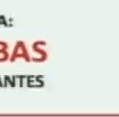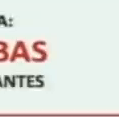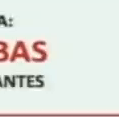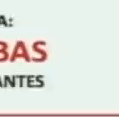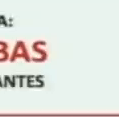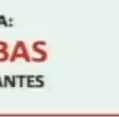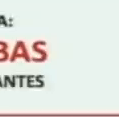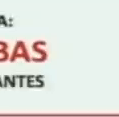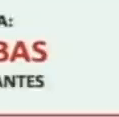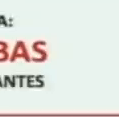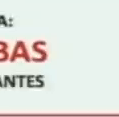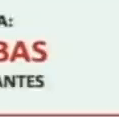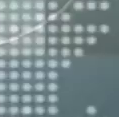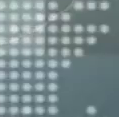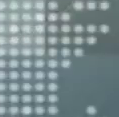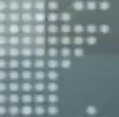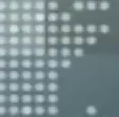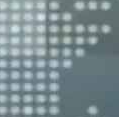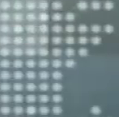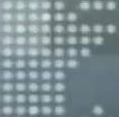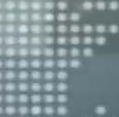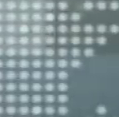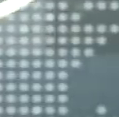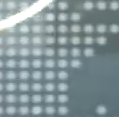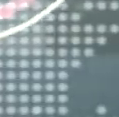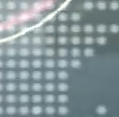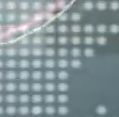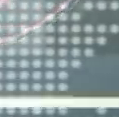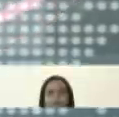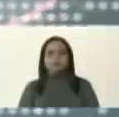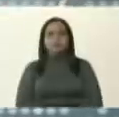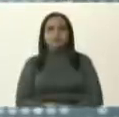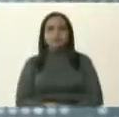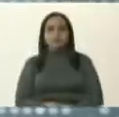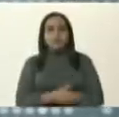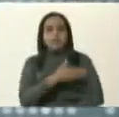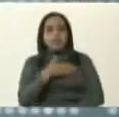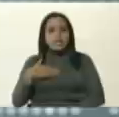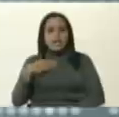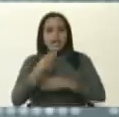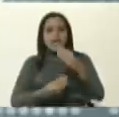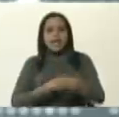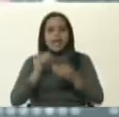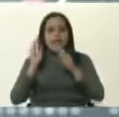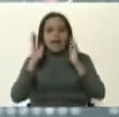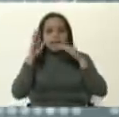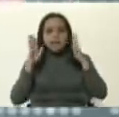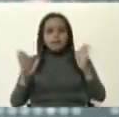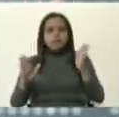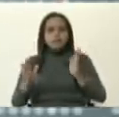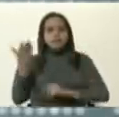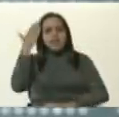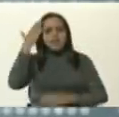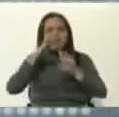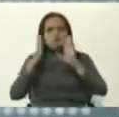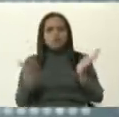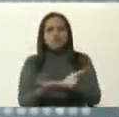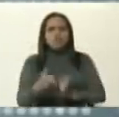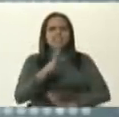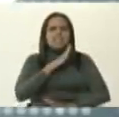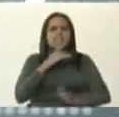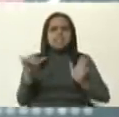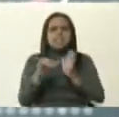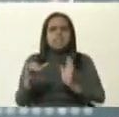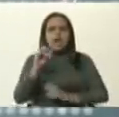quería llamar la atención. Sabemos que ya el mundo se aproxima a los 11 millones de casos de COVID y ya tiene